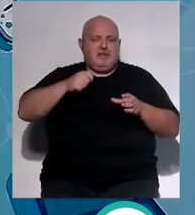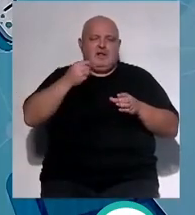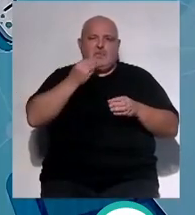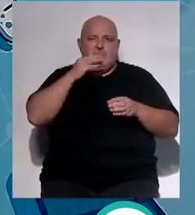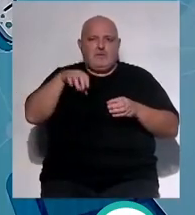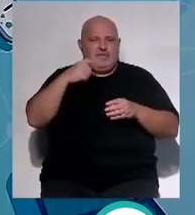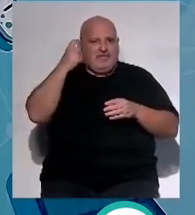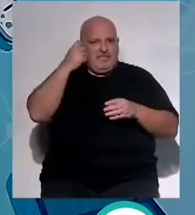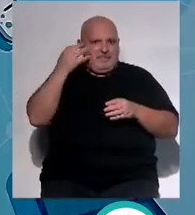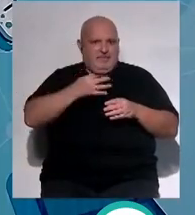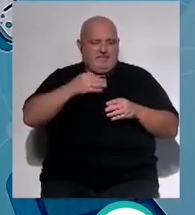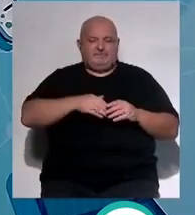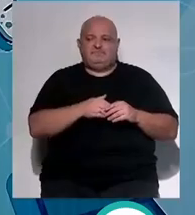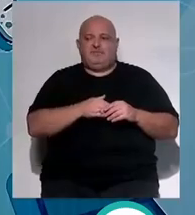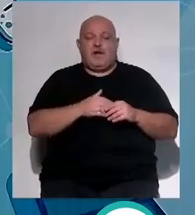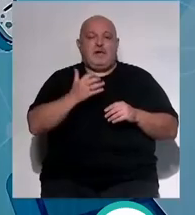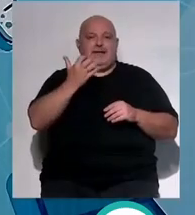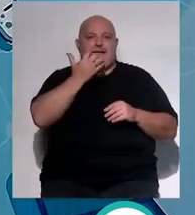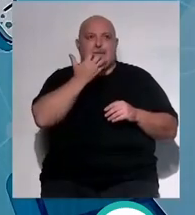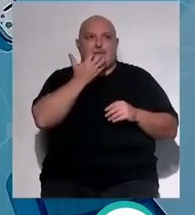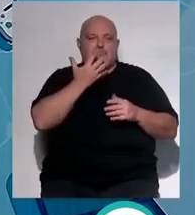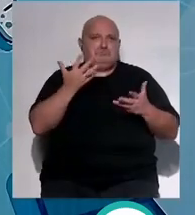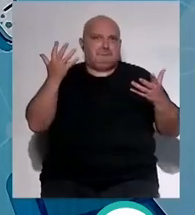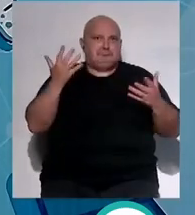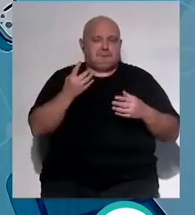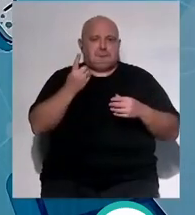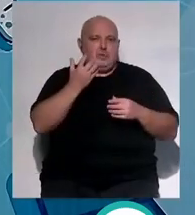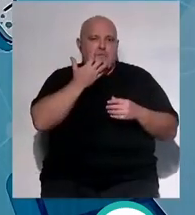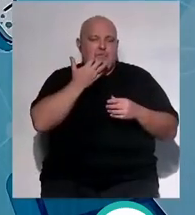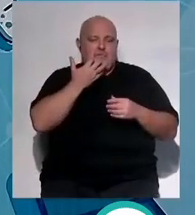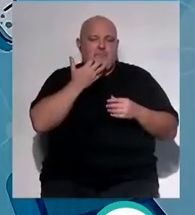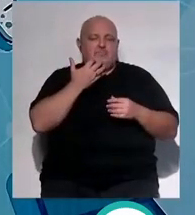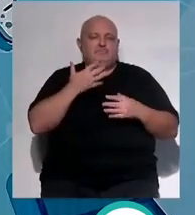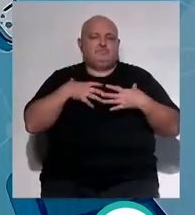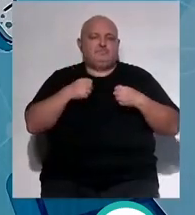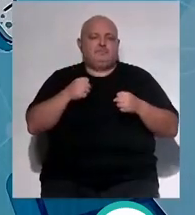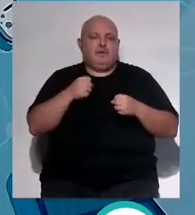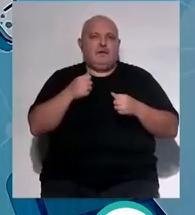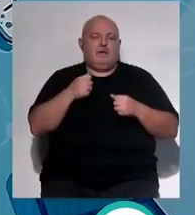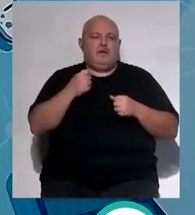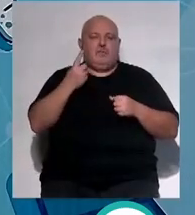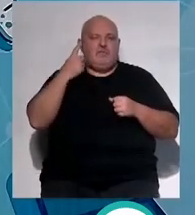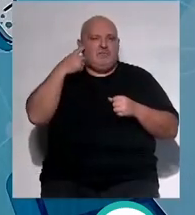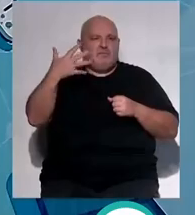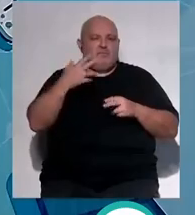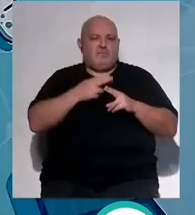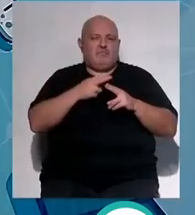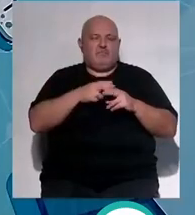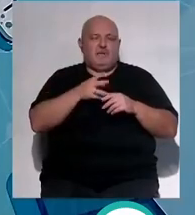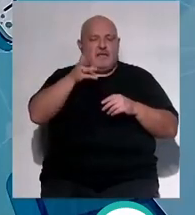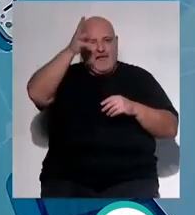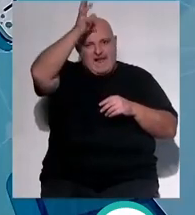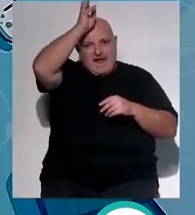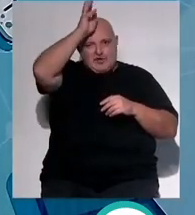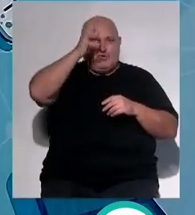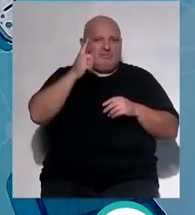saber comprarlo ejemplo así tonto de cereal saludable uno muy famoso que tiene un gallo en